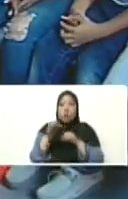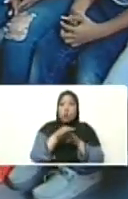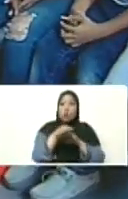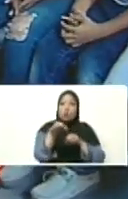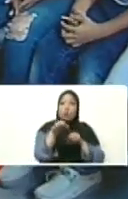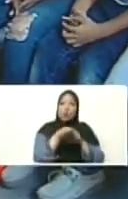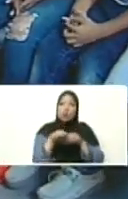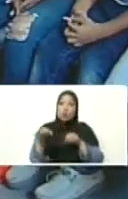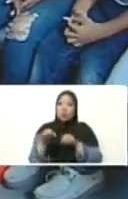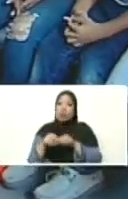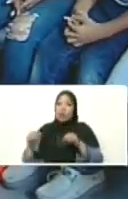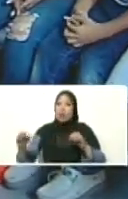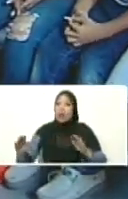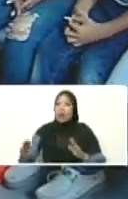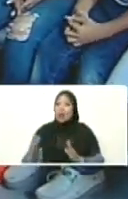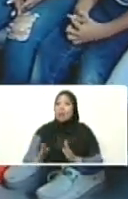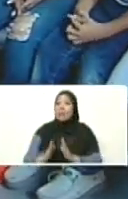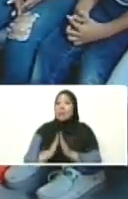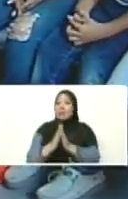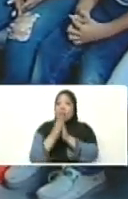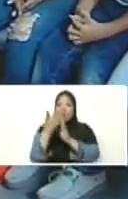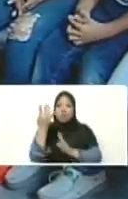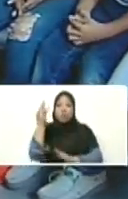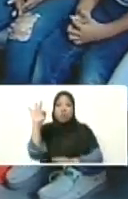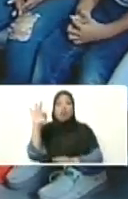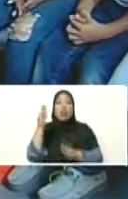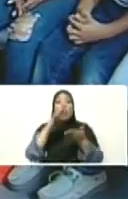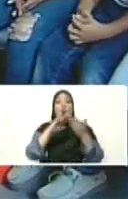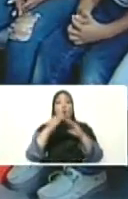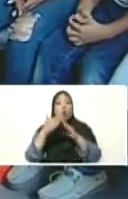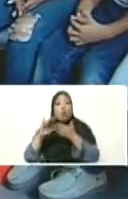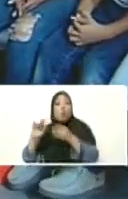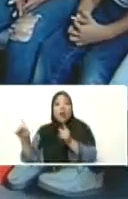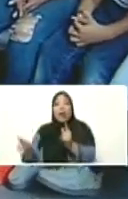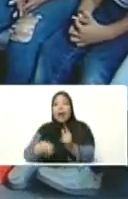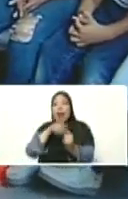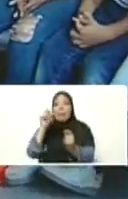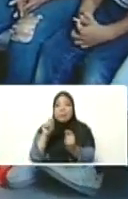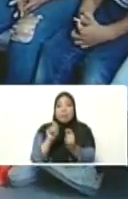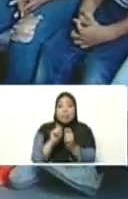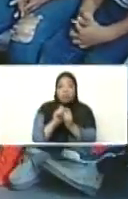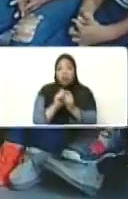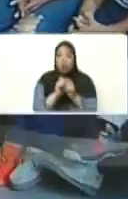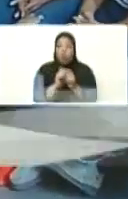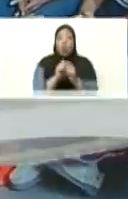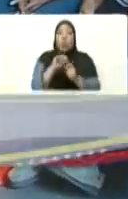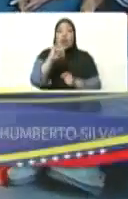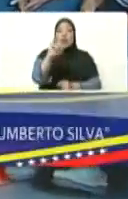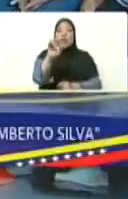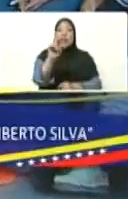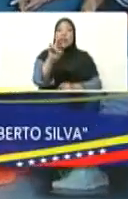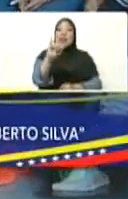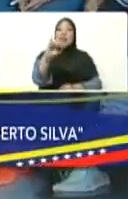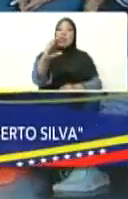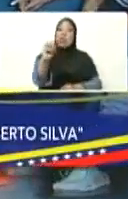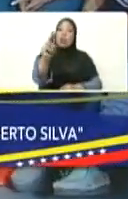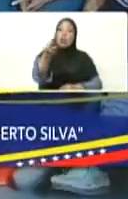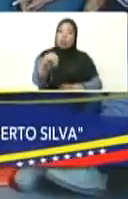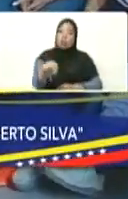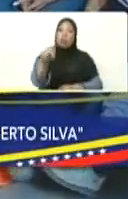San Felipe específicamente en la comunidad de Higuerón en el urbanismo que lleva por nombre